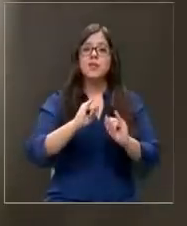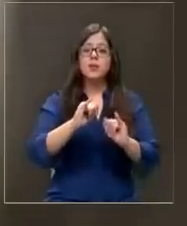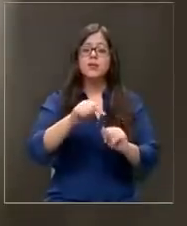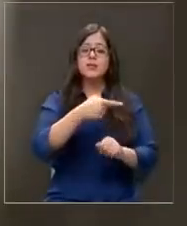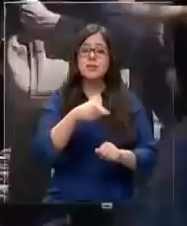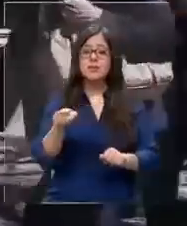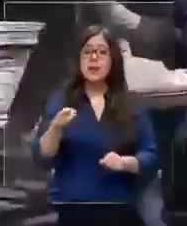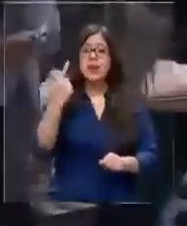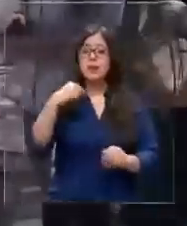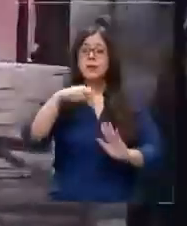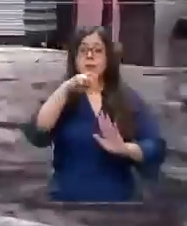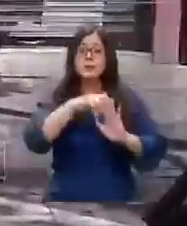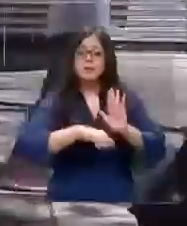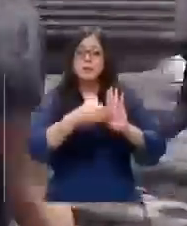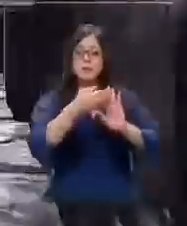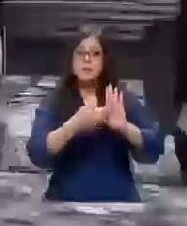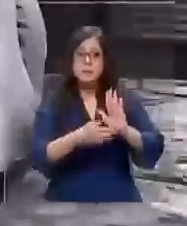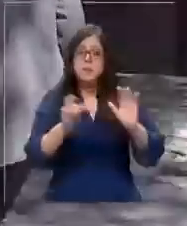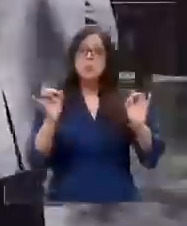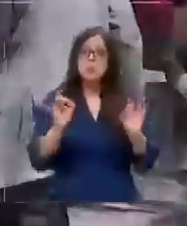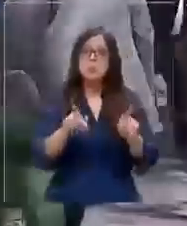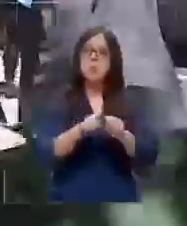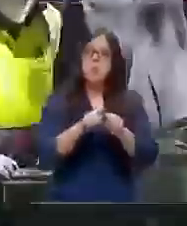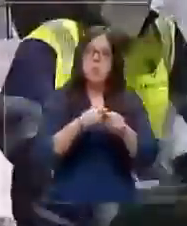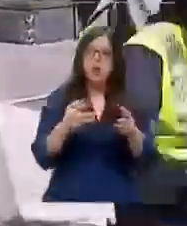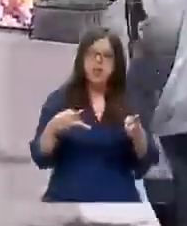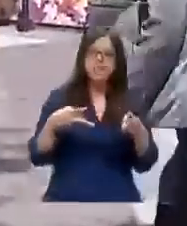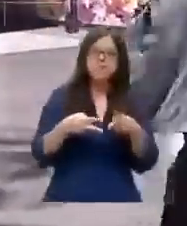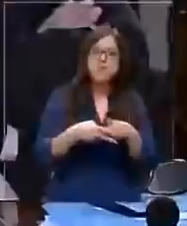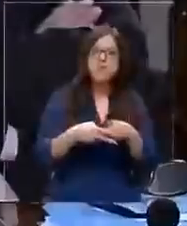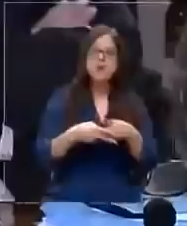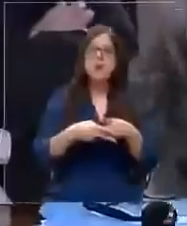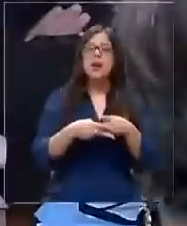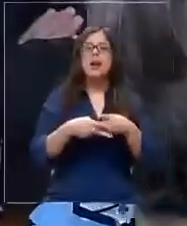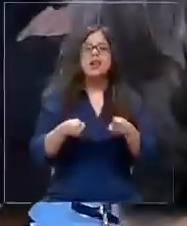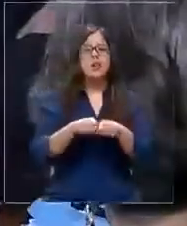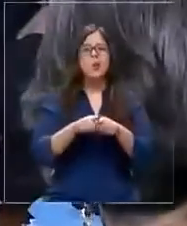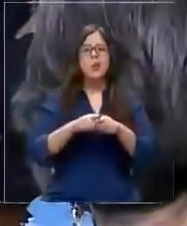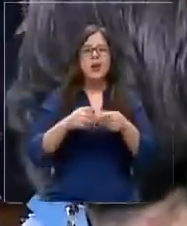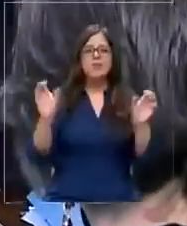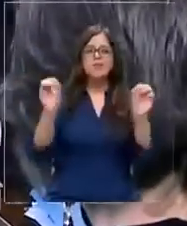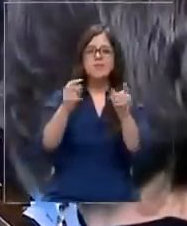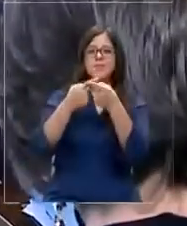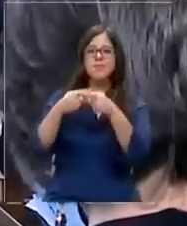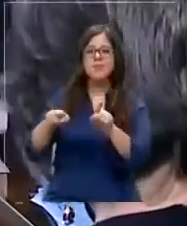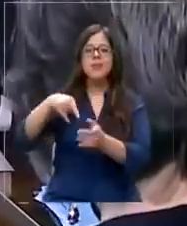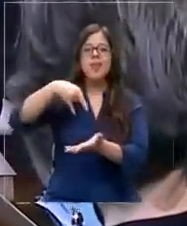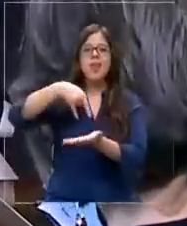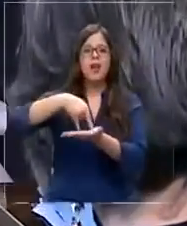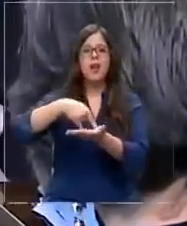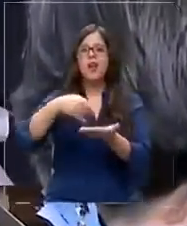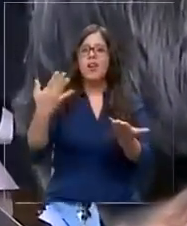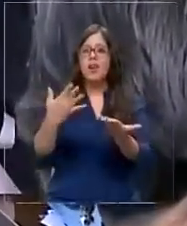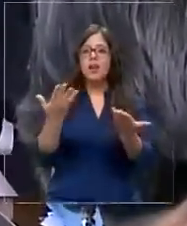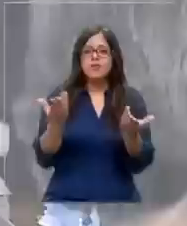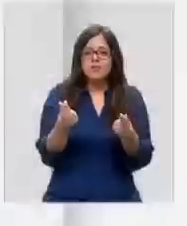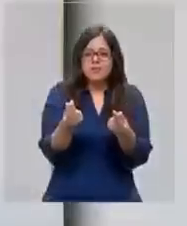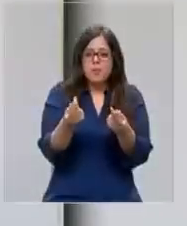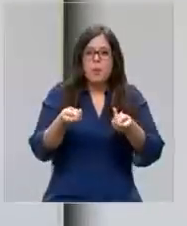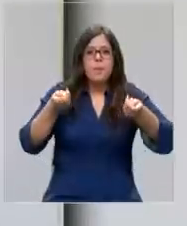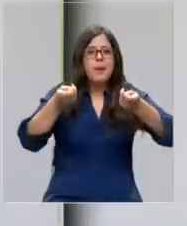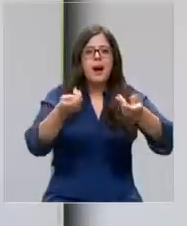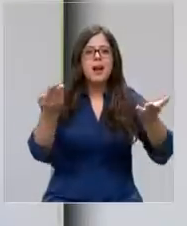Sin embargo, el proyecto aún puede verse entrampado por el punto que más ha generado discrepancias en el Congreso, el financiamiento.